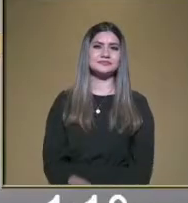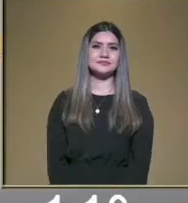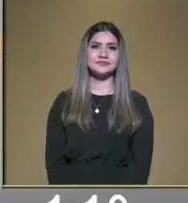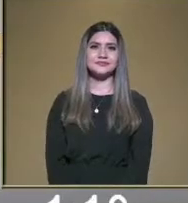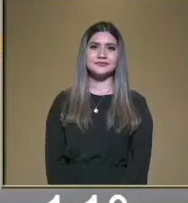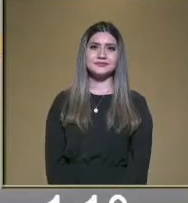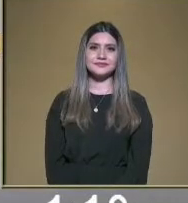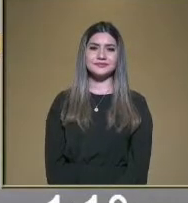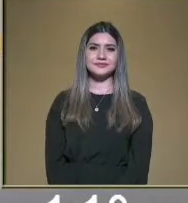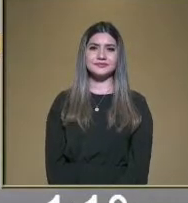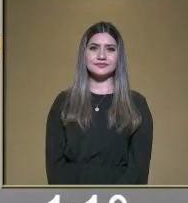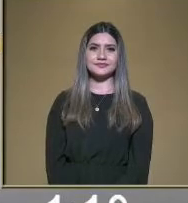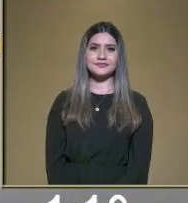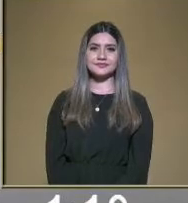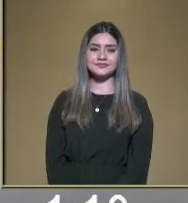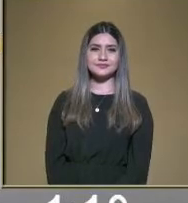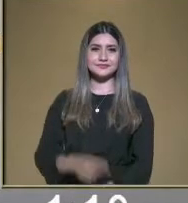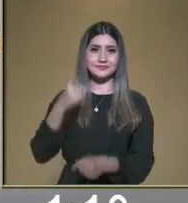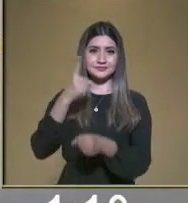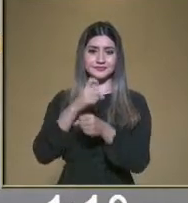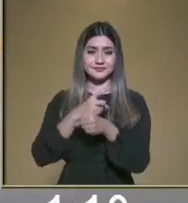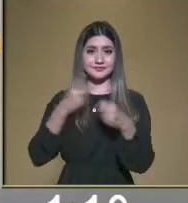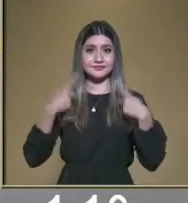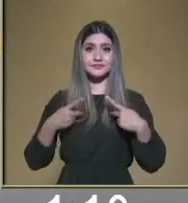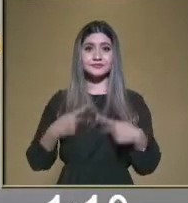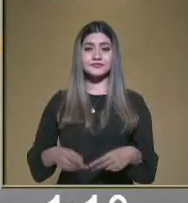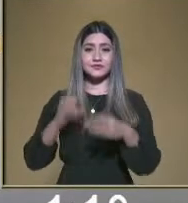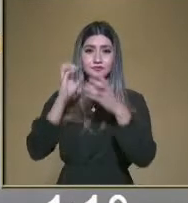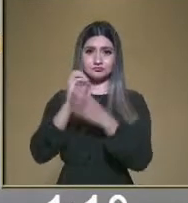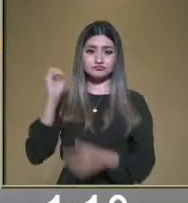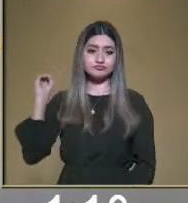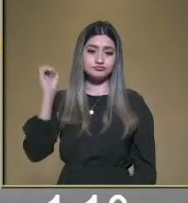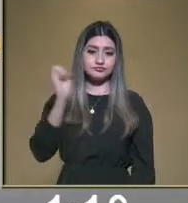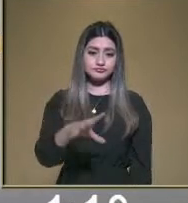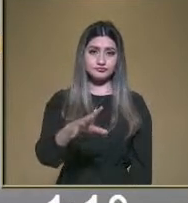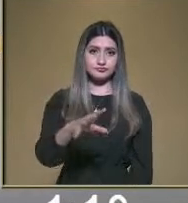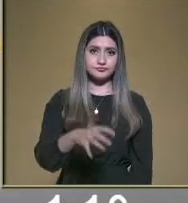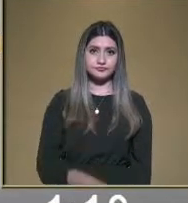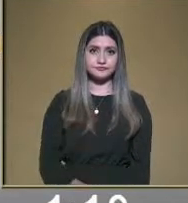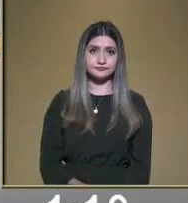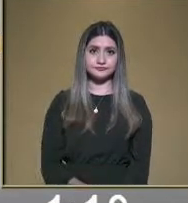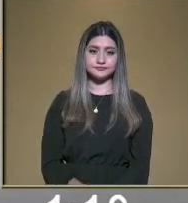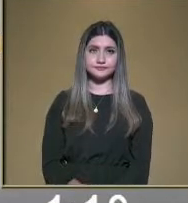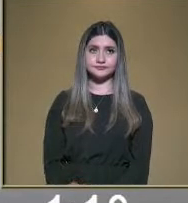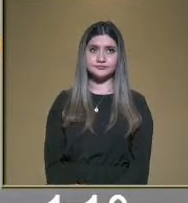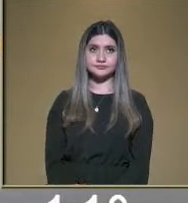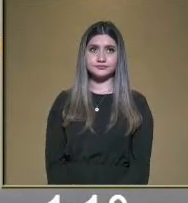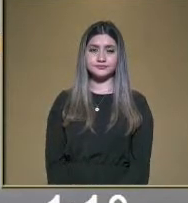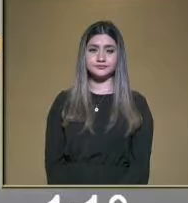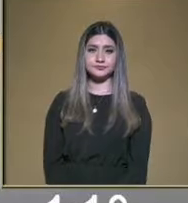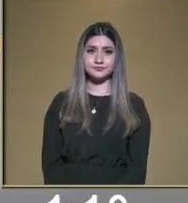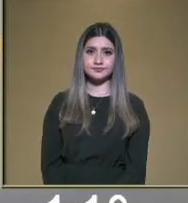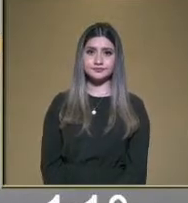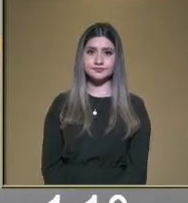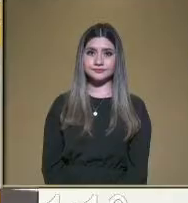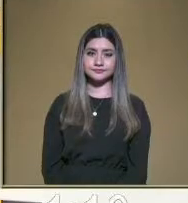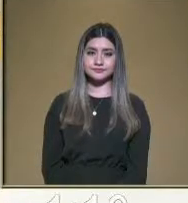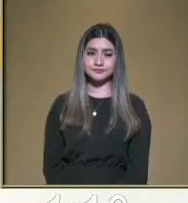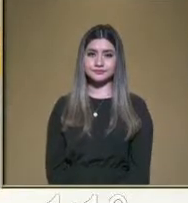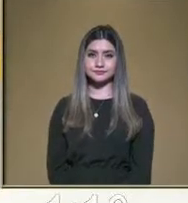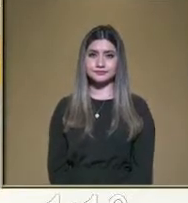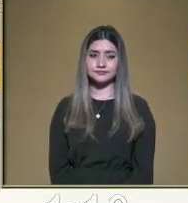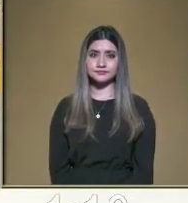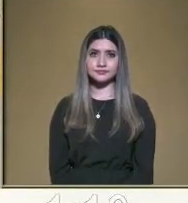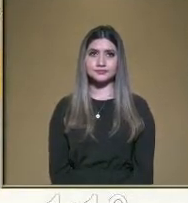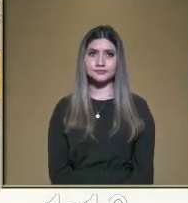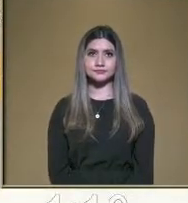el primer participante, pues va a lanzar la ficha en el primer cuadrito, ¿verdad? De ahí, este